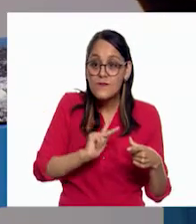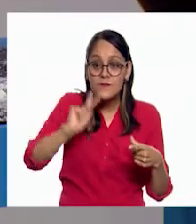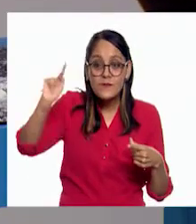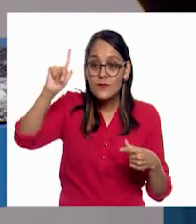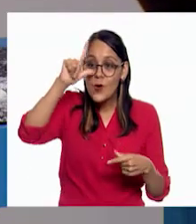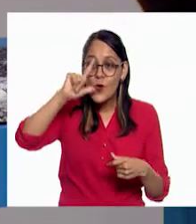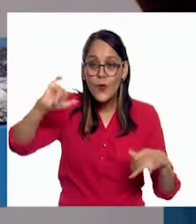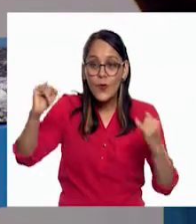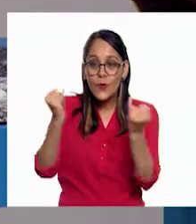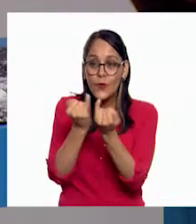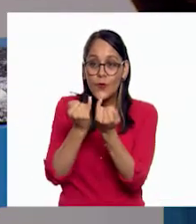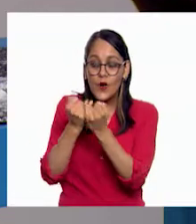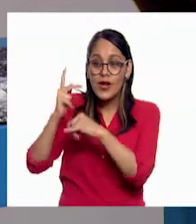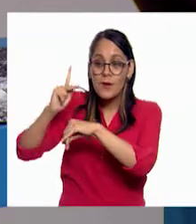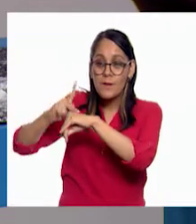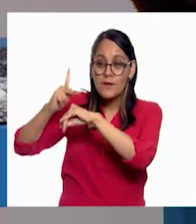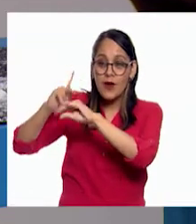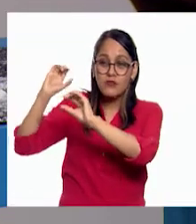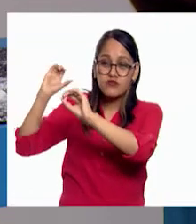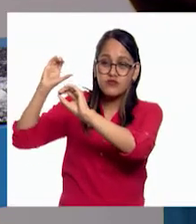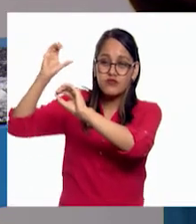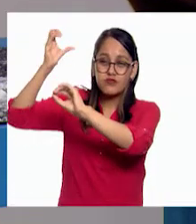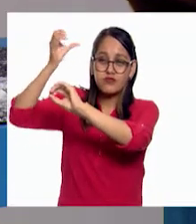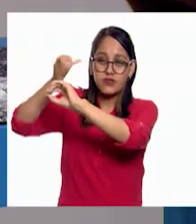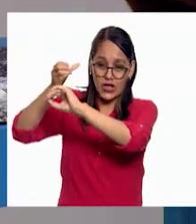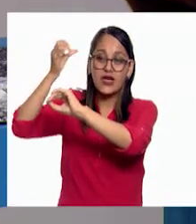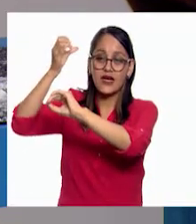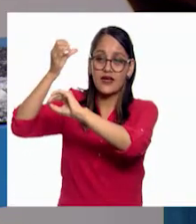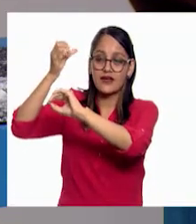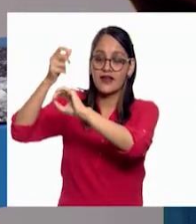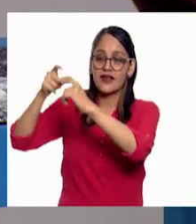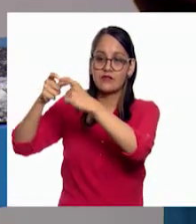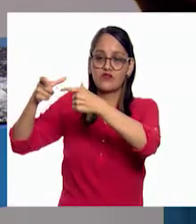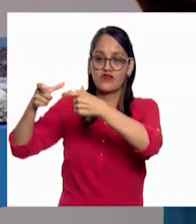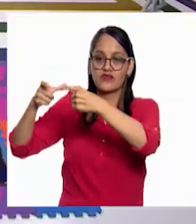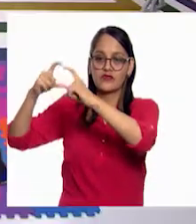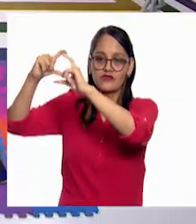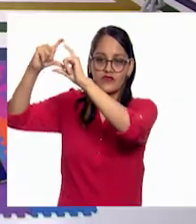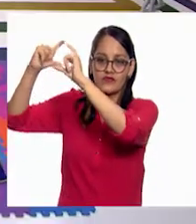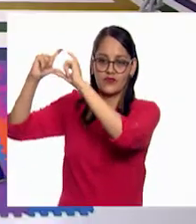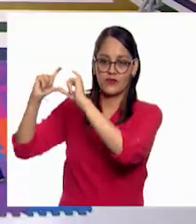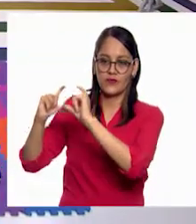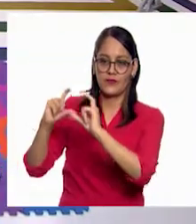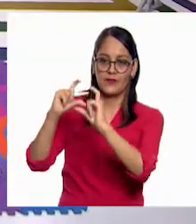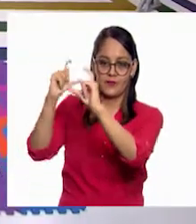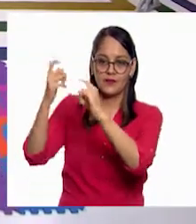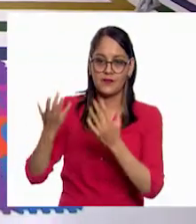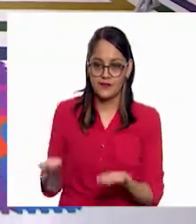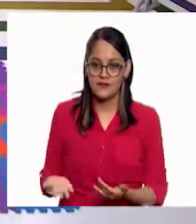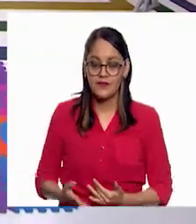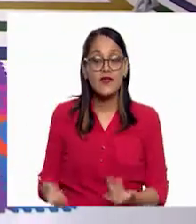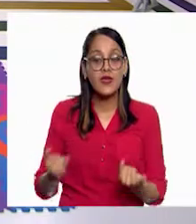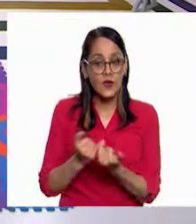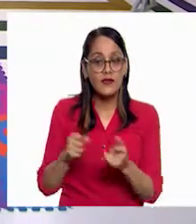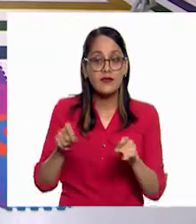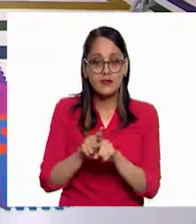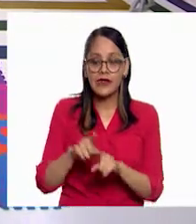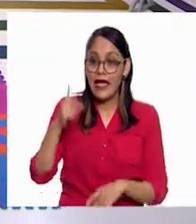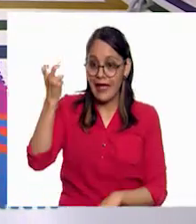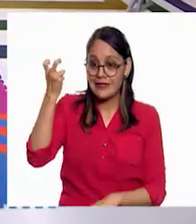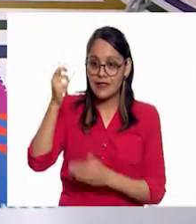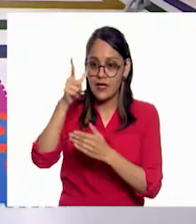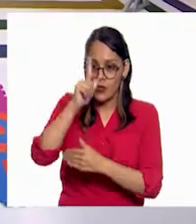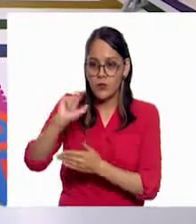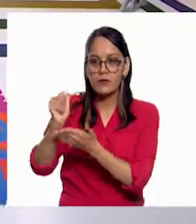cráteres en la luna. Sabemos que son porque meteoritos impactan con su superficie y que al mismo tiempo nos protege a